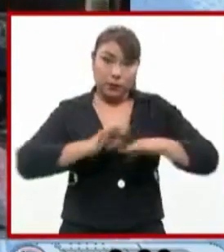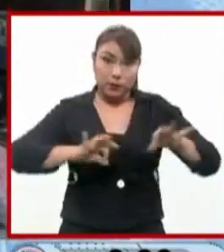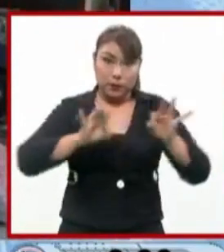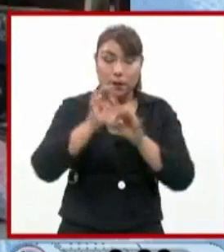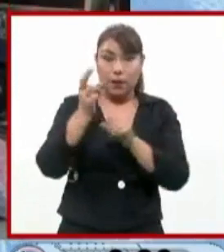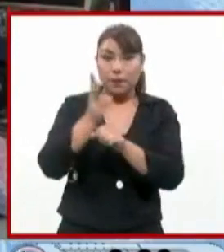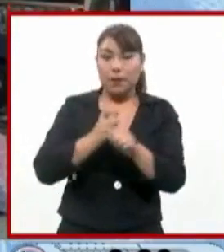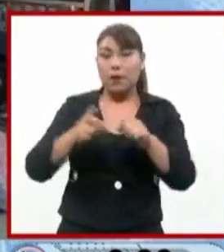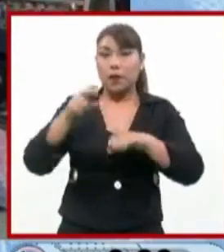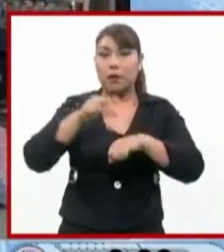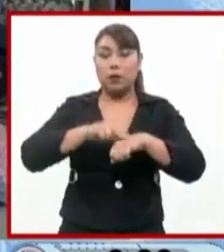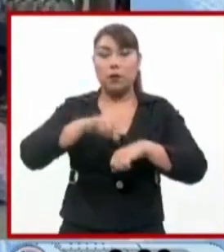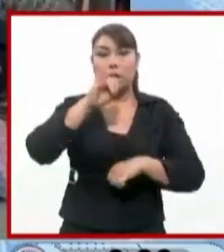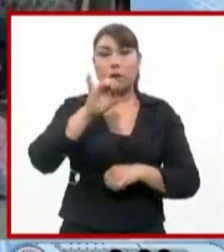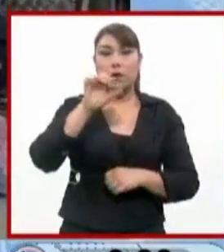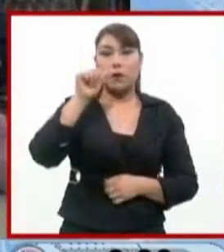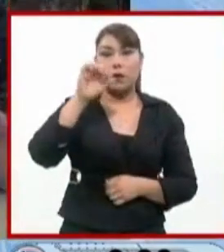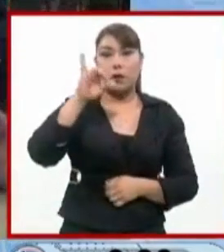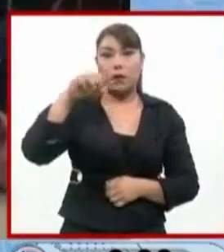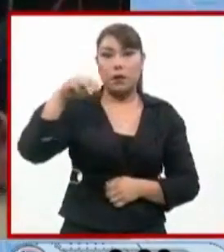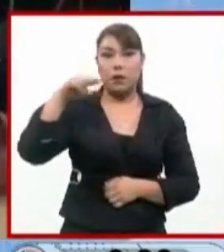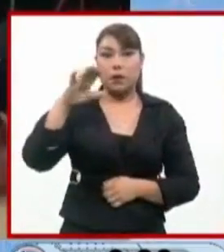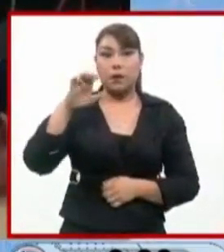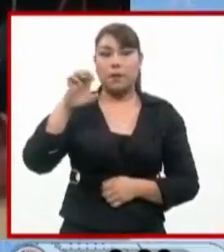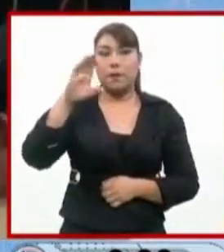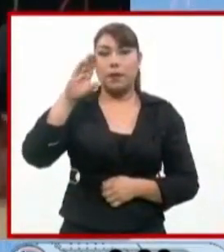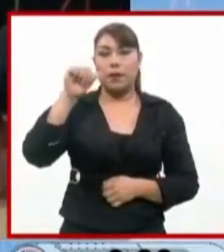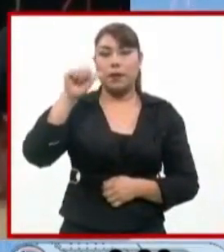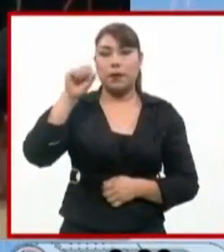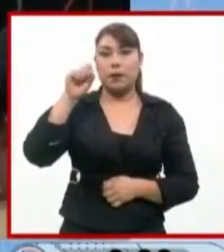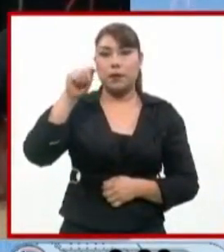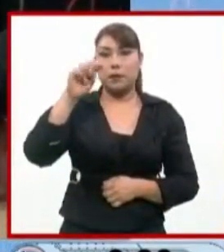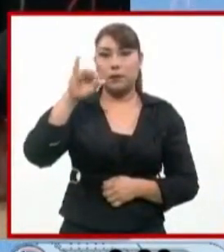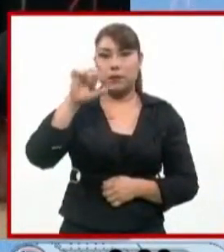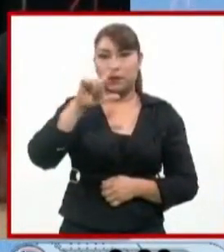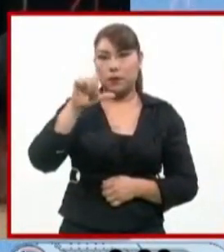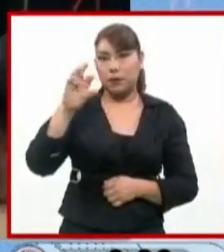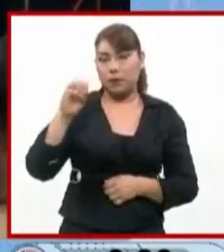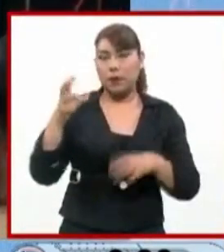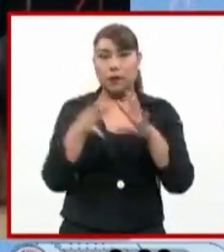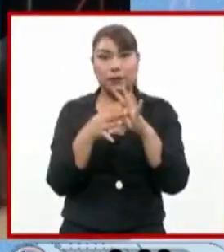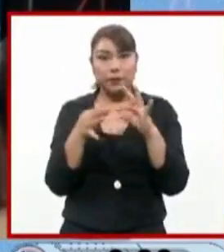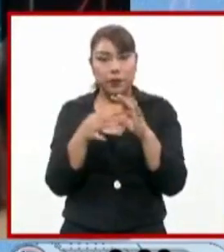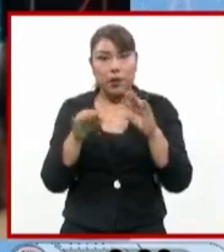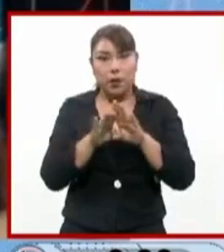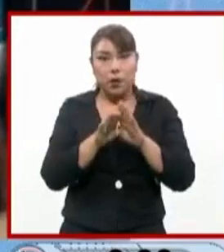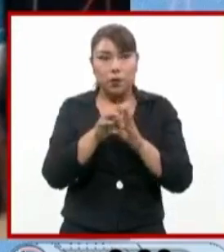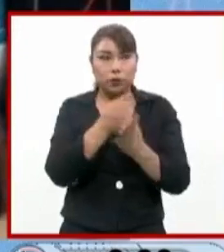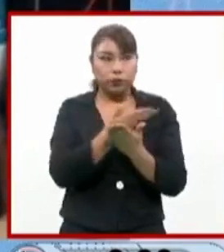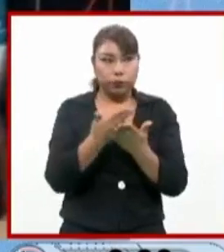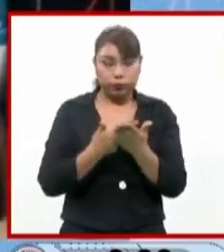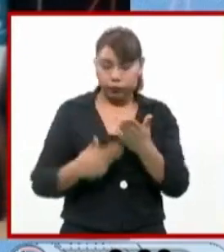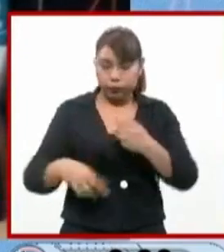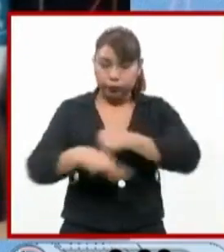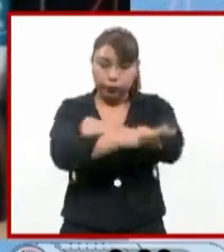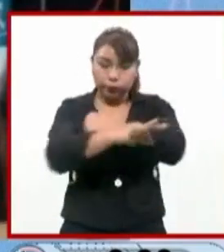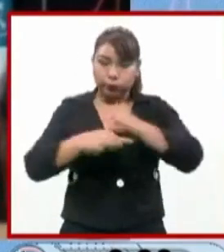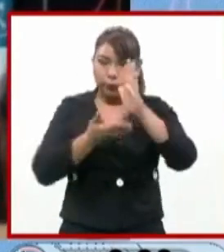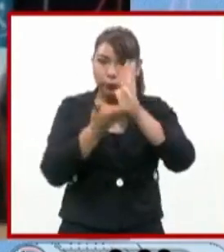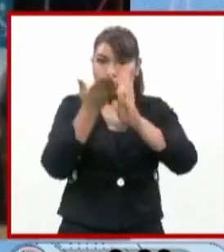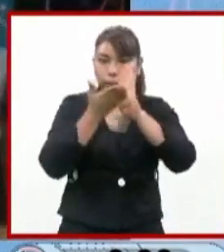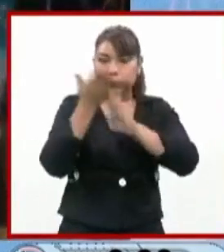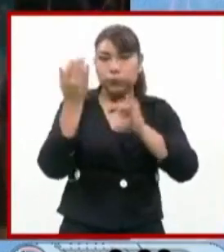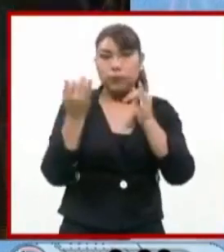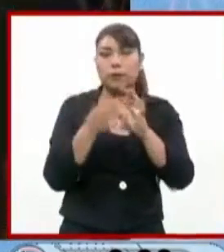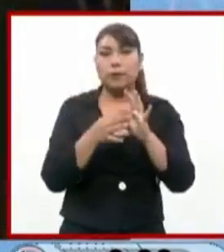especial al Dr. Jaime Irogoyen Castillo, quien habló sobre la teoría del diseño y la arquitectura. Daniel Gaitán Borges,